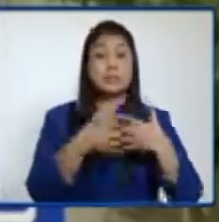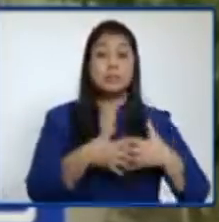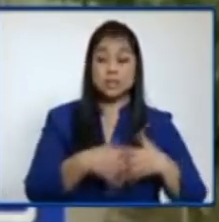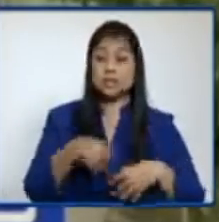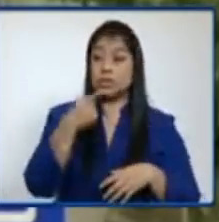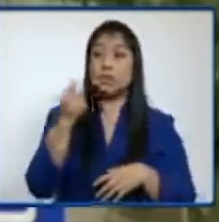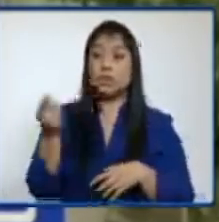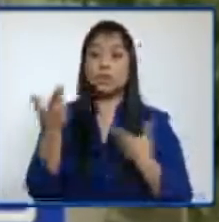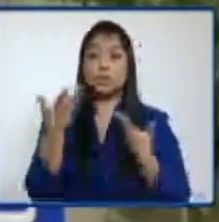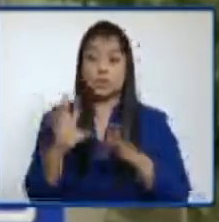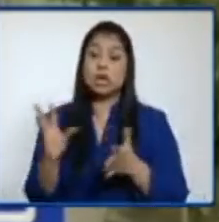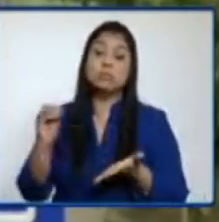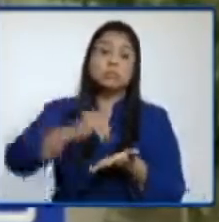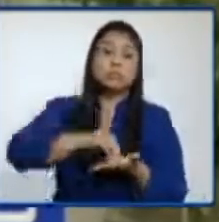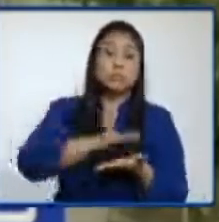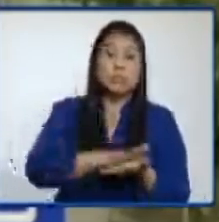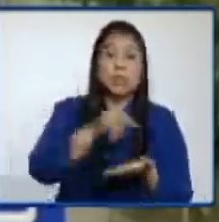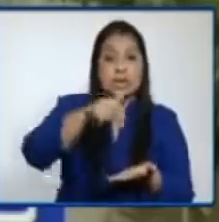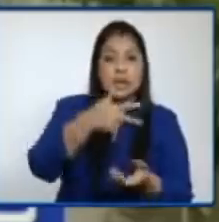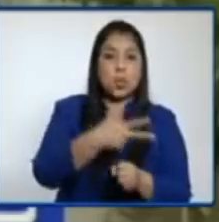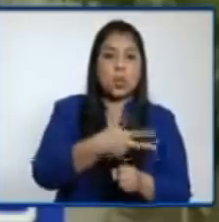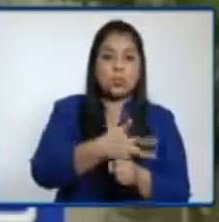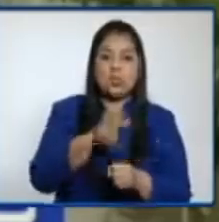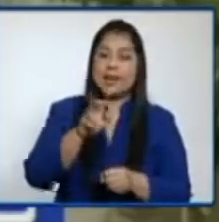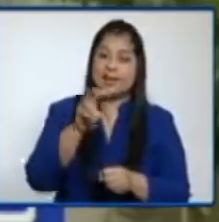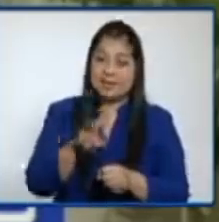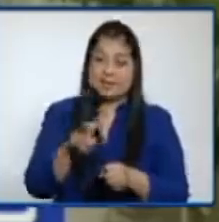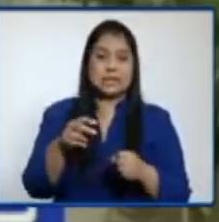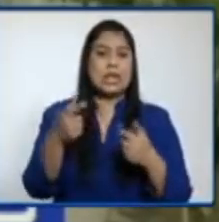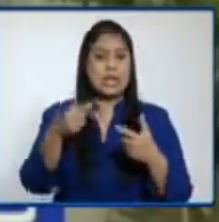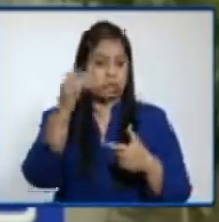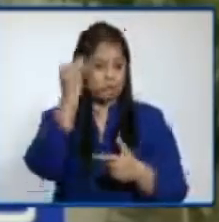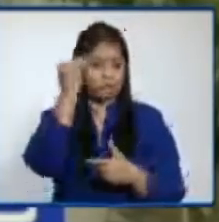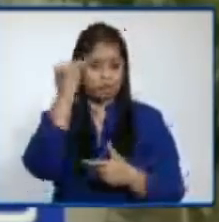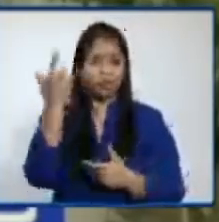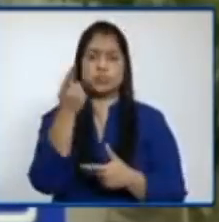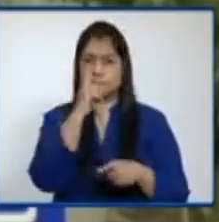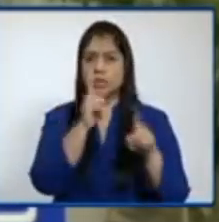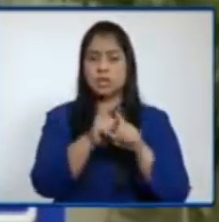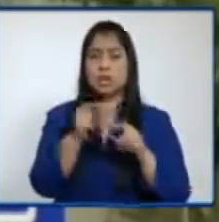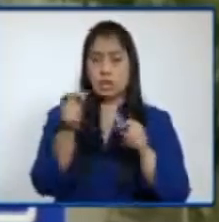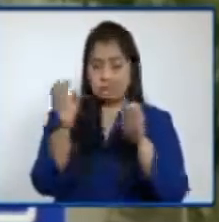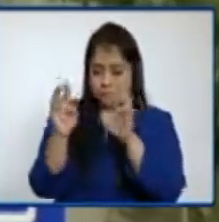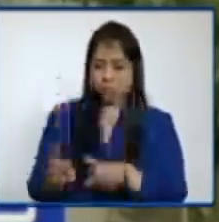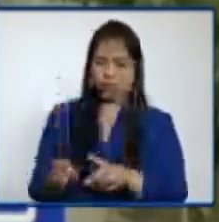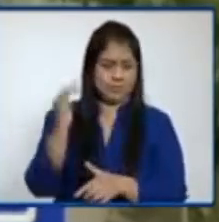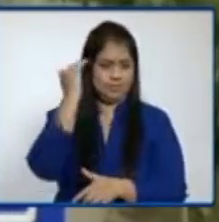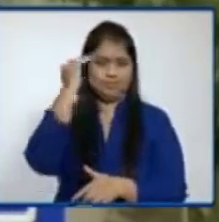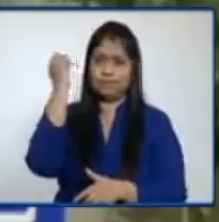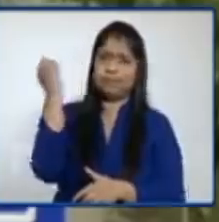mencionar que quieren establecerse en Guatemala necesitan una mano de obra capaz, capacitada, perdón, y que tengan